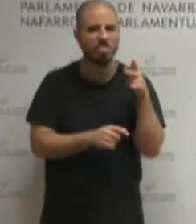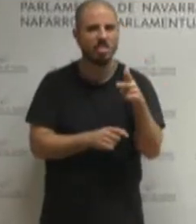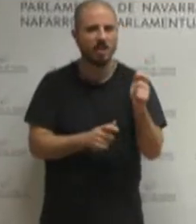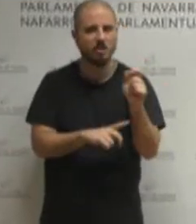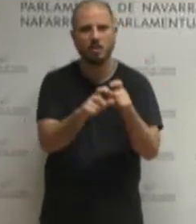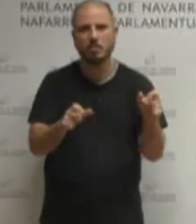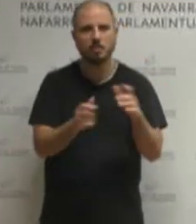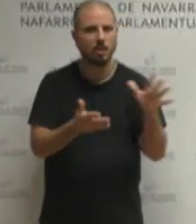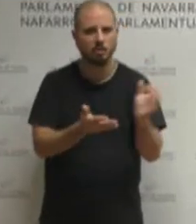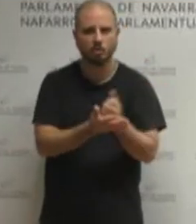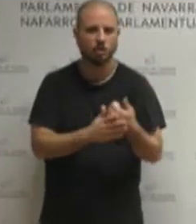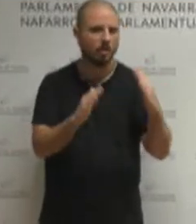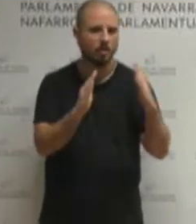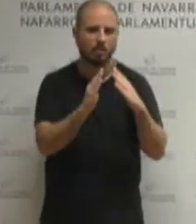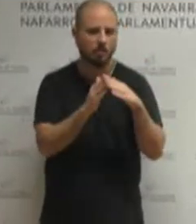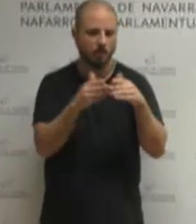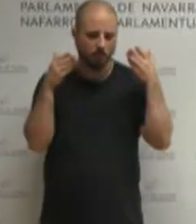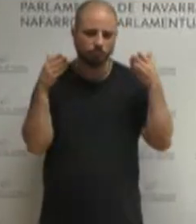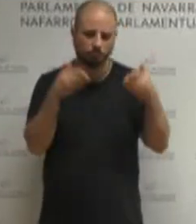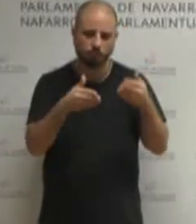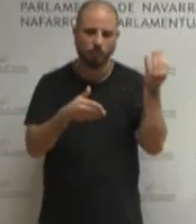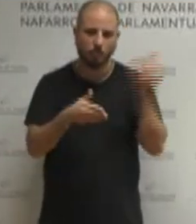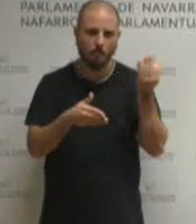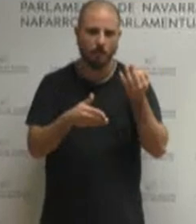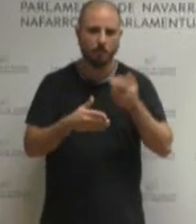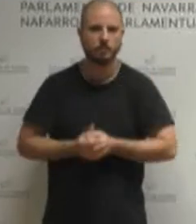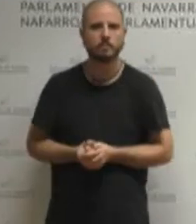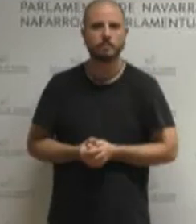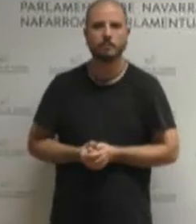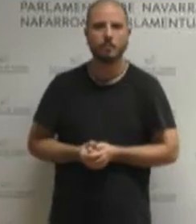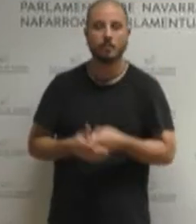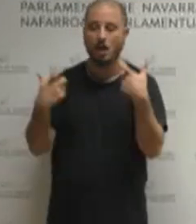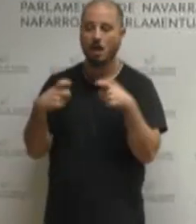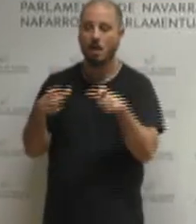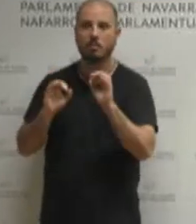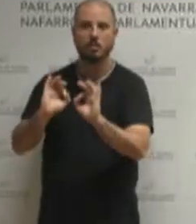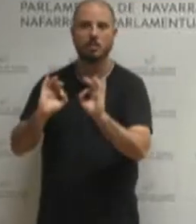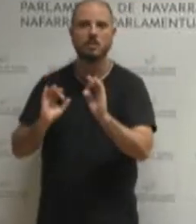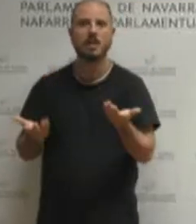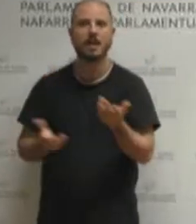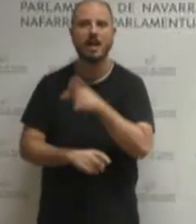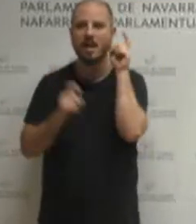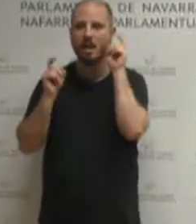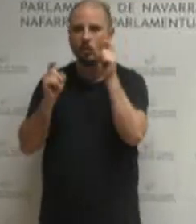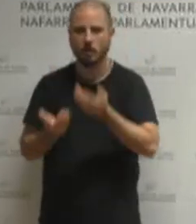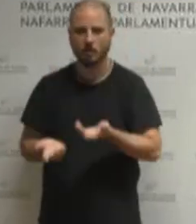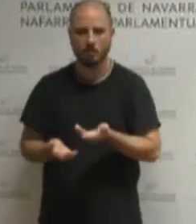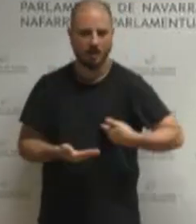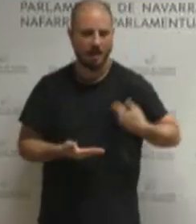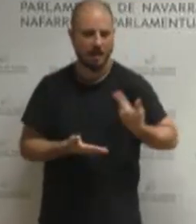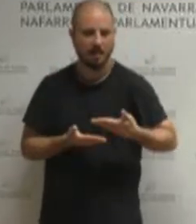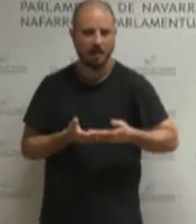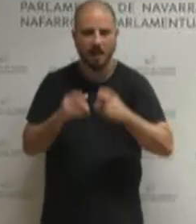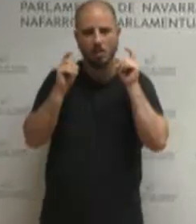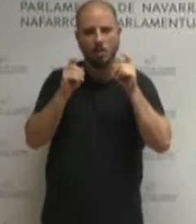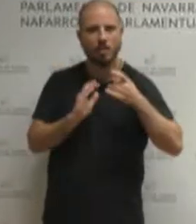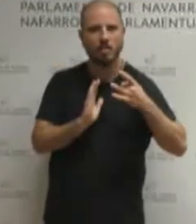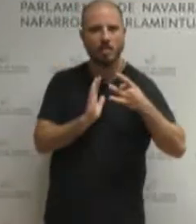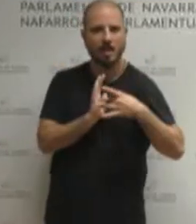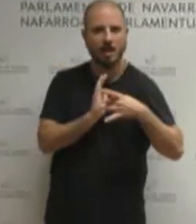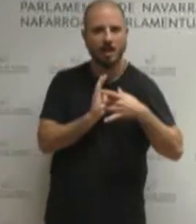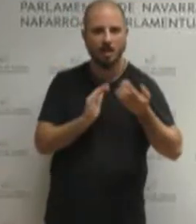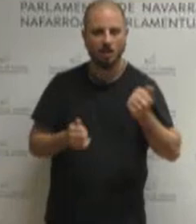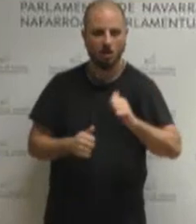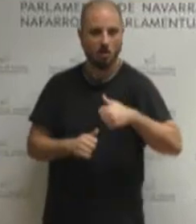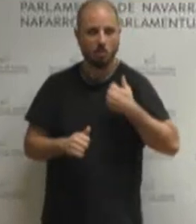personas a una vivienda digna en el ámbito educativo la pregunta es cómo garantizamos una educación de calidad en igualdad